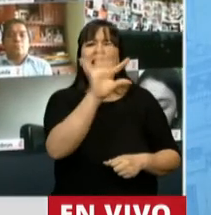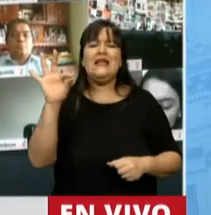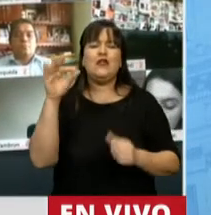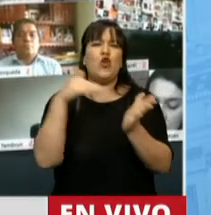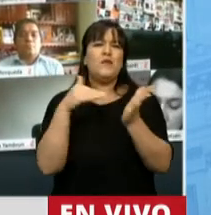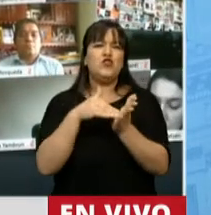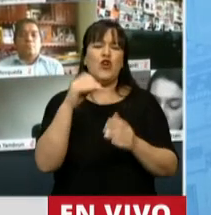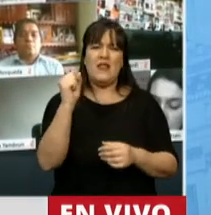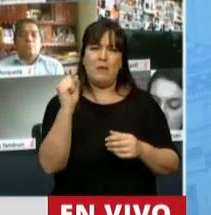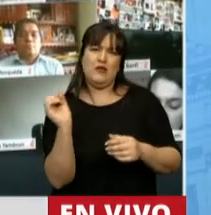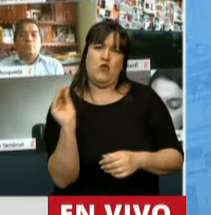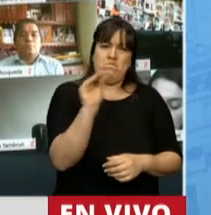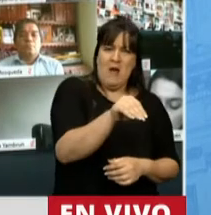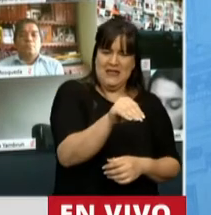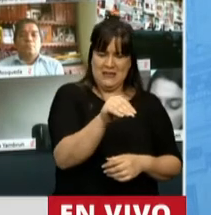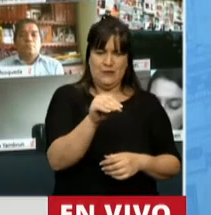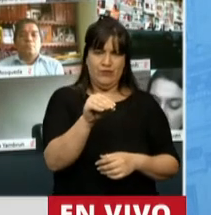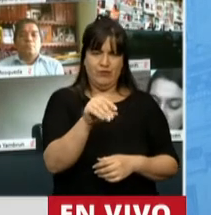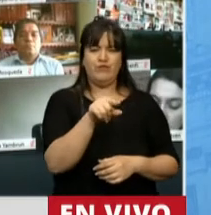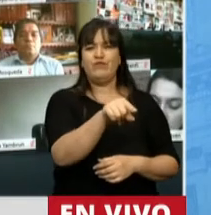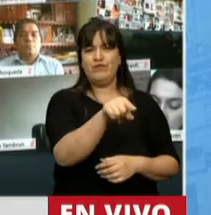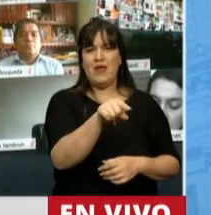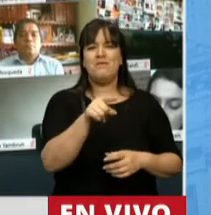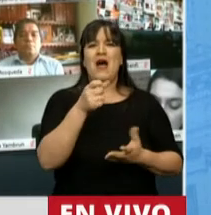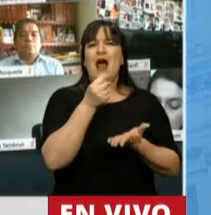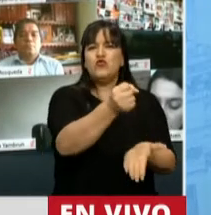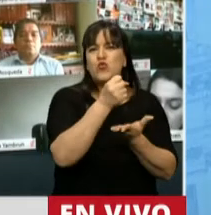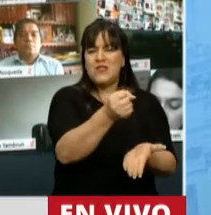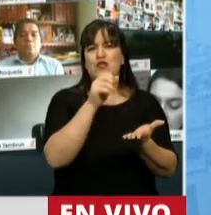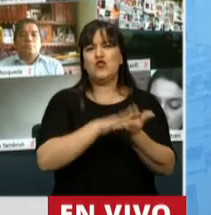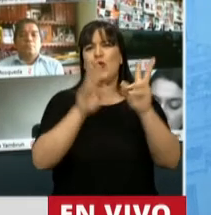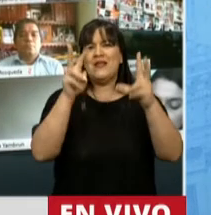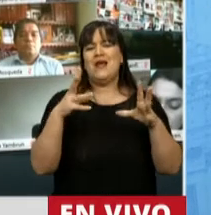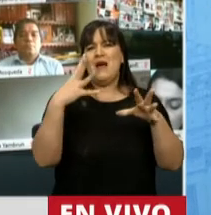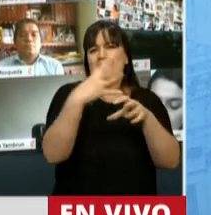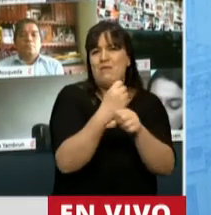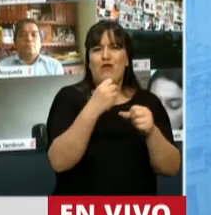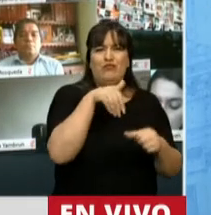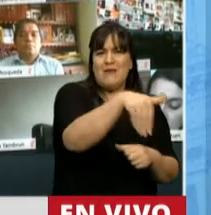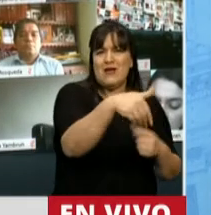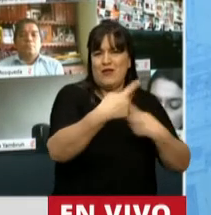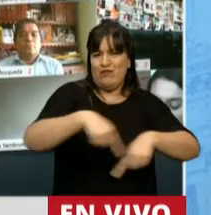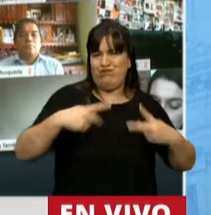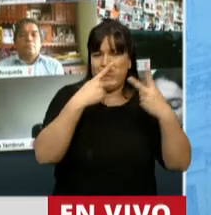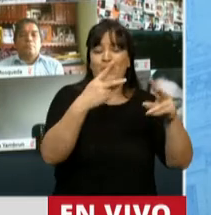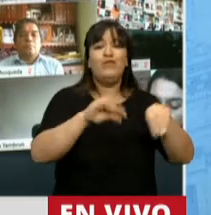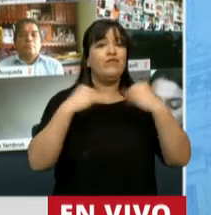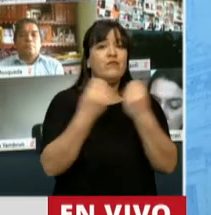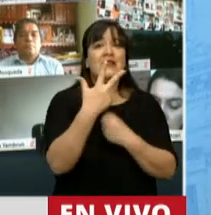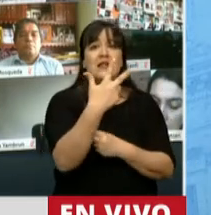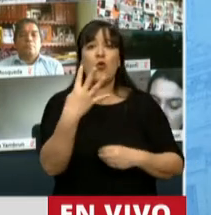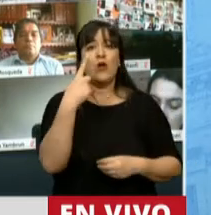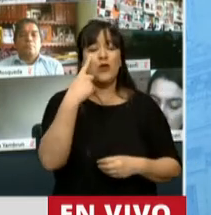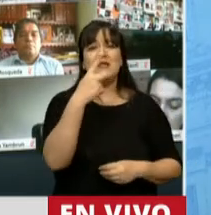en la partida presupuestaria a subsidios del transporte, lo que en total haría una suma de 34